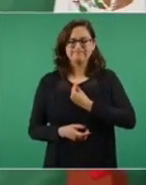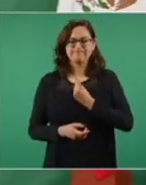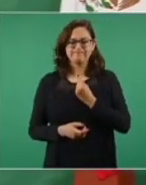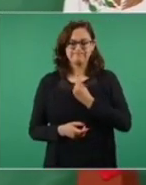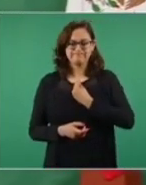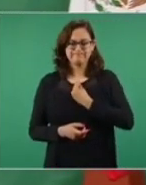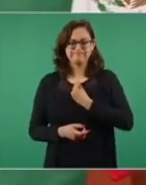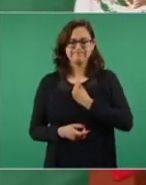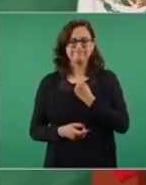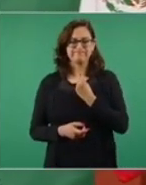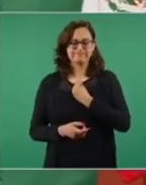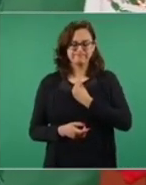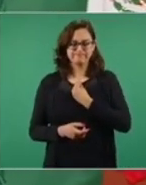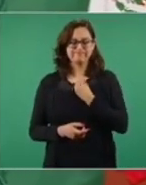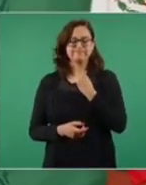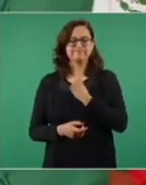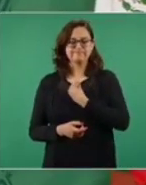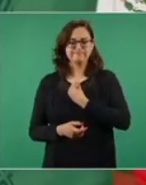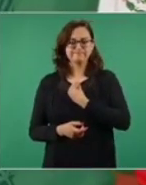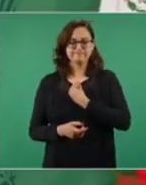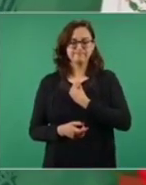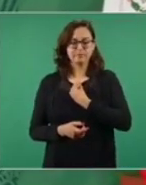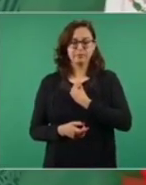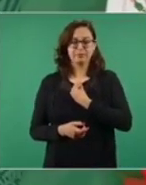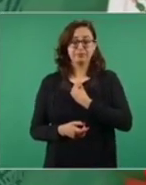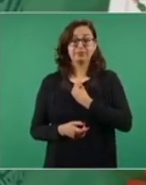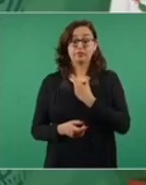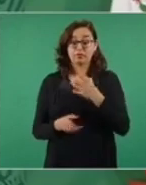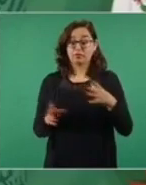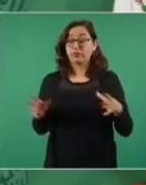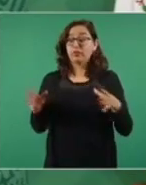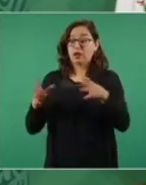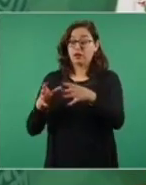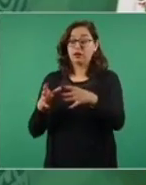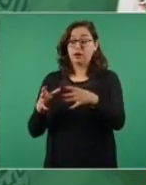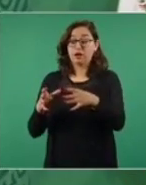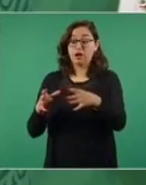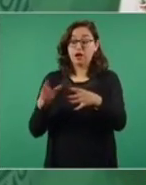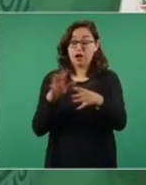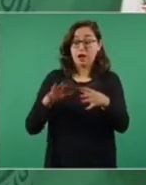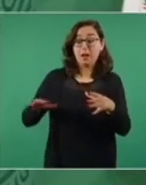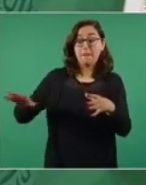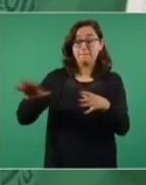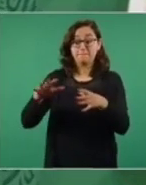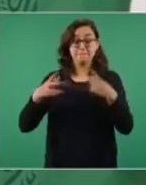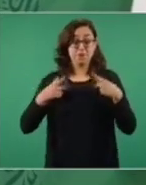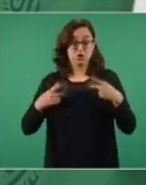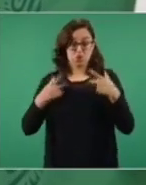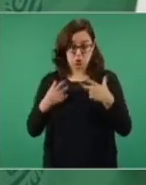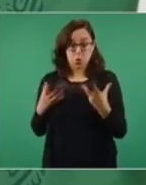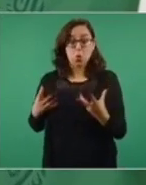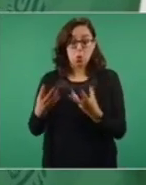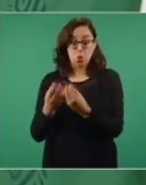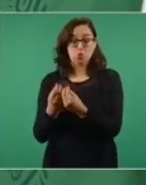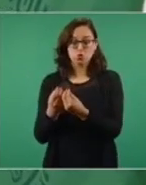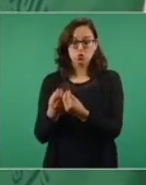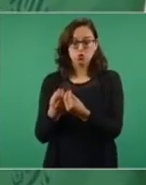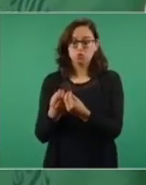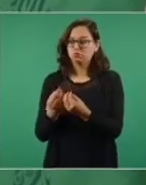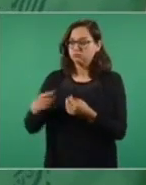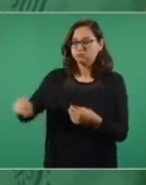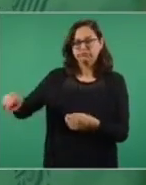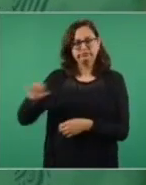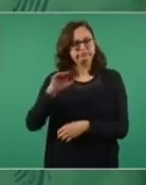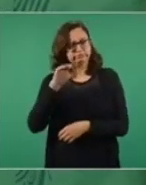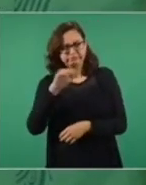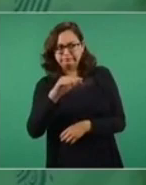este con la confabulación de gobiernos extranjeros se llevó a cabo un golpe de estado en Chile